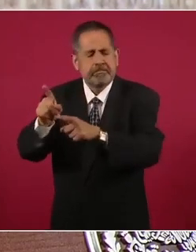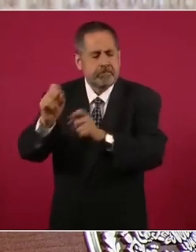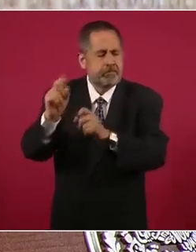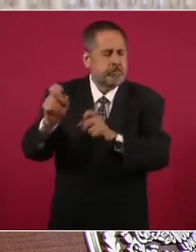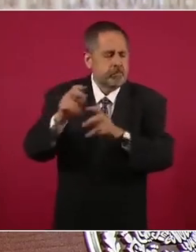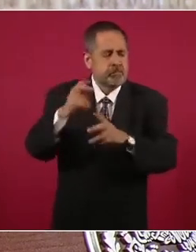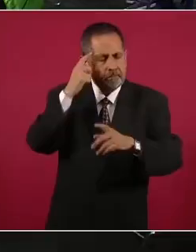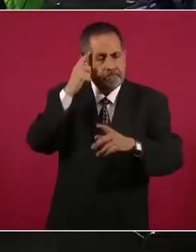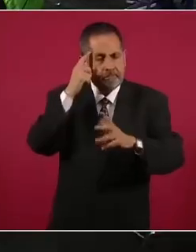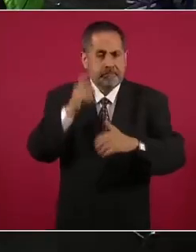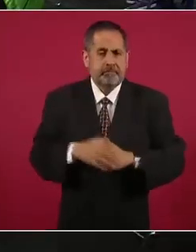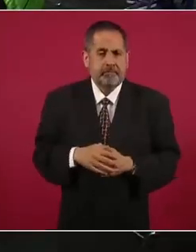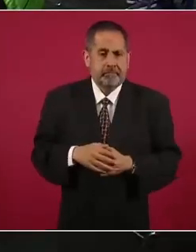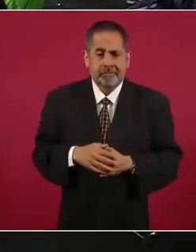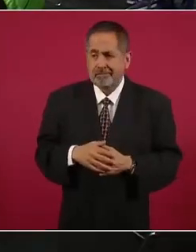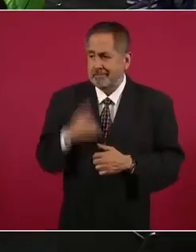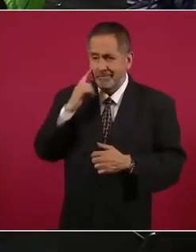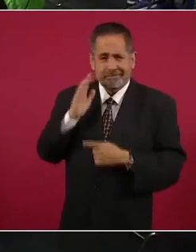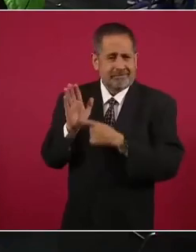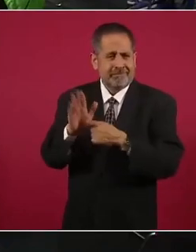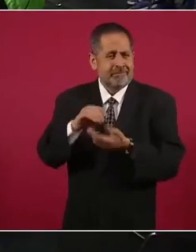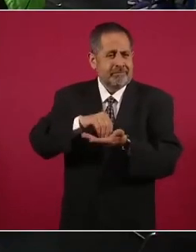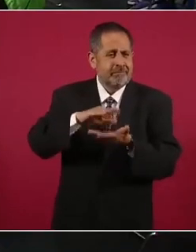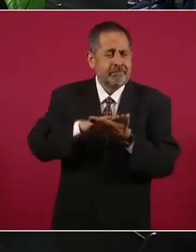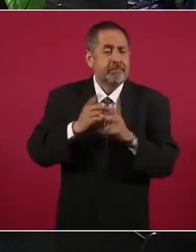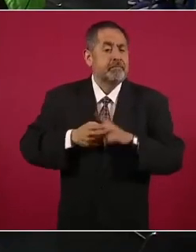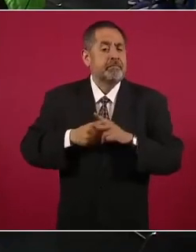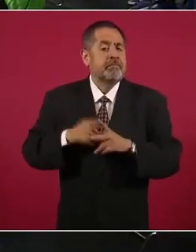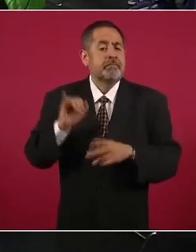sino ahí están los datos del Inegi.